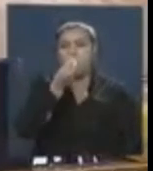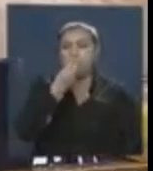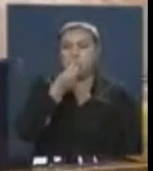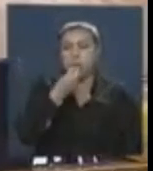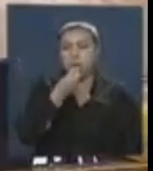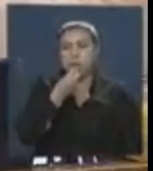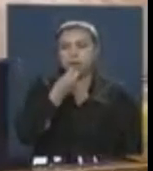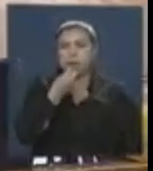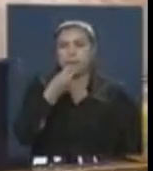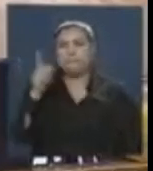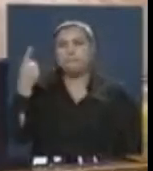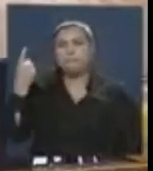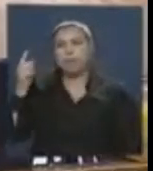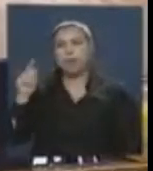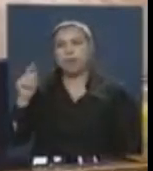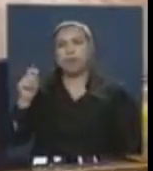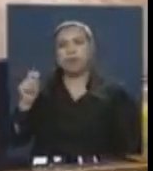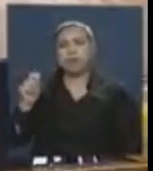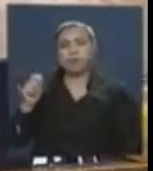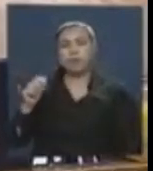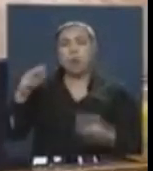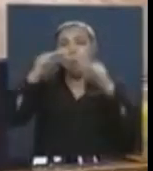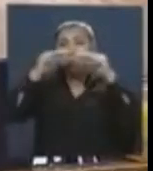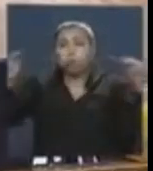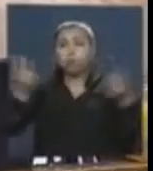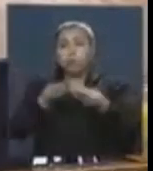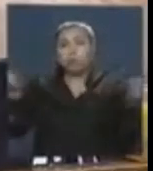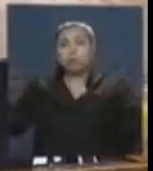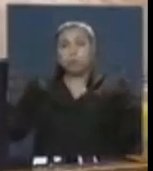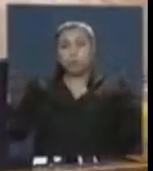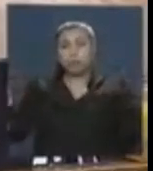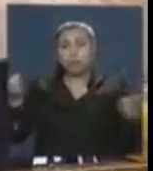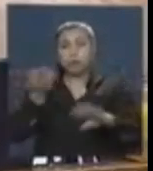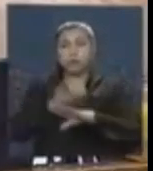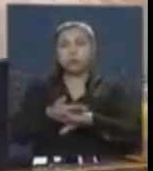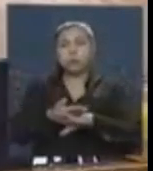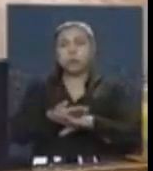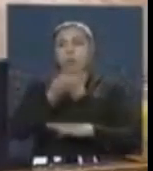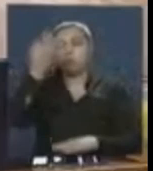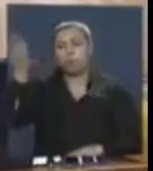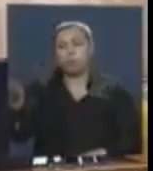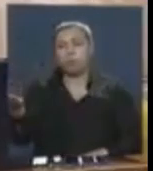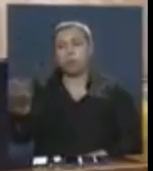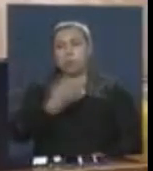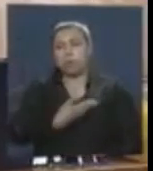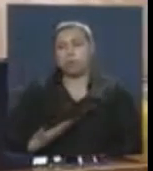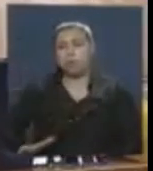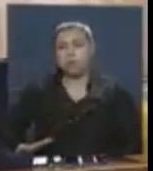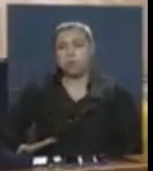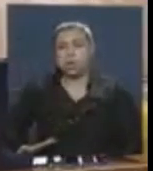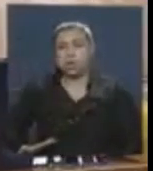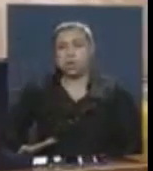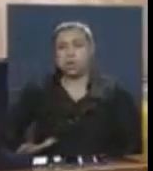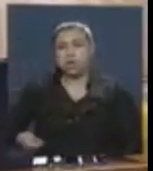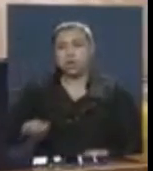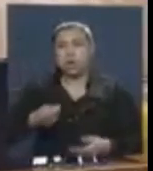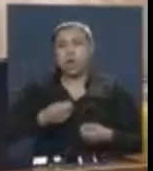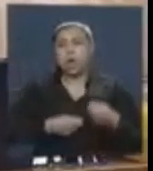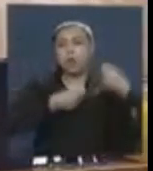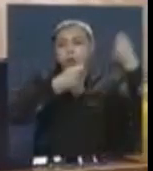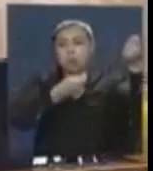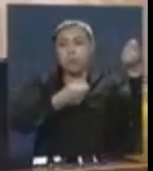y en este caso una heladería o un puente público. Solicito por su intermedio, señor presidente, un oficio de